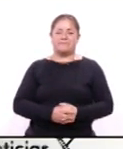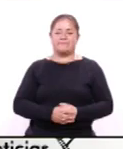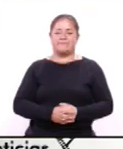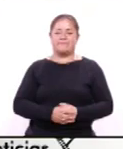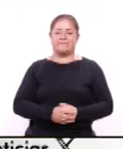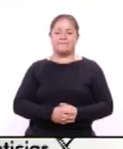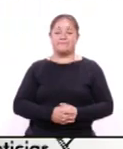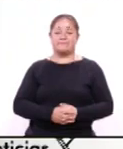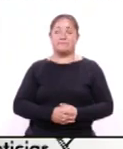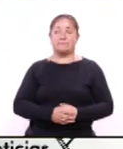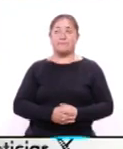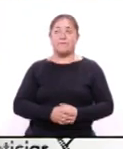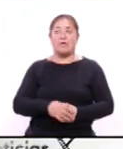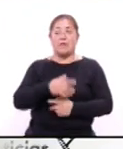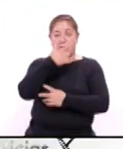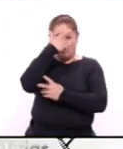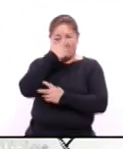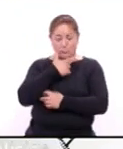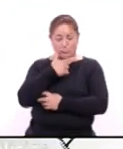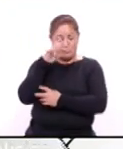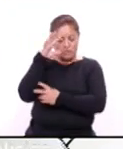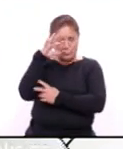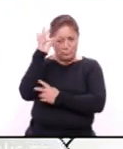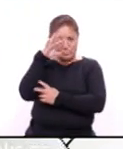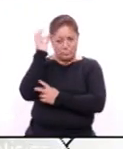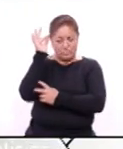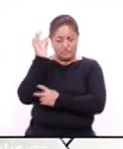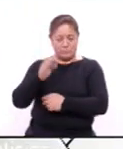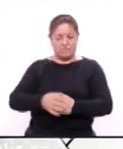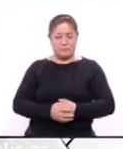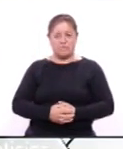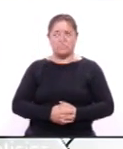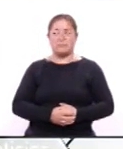Emisión nocturna. Coracyt Noticias.